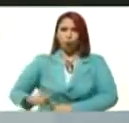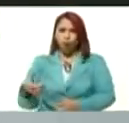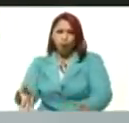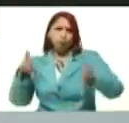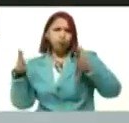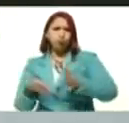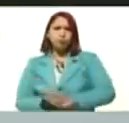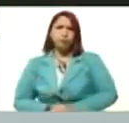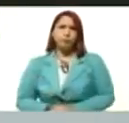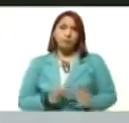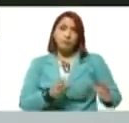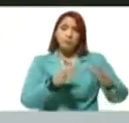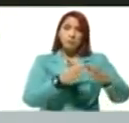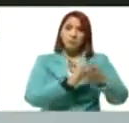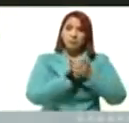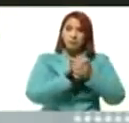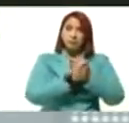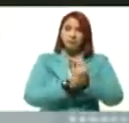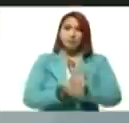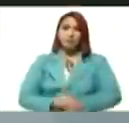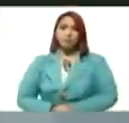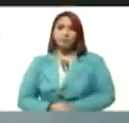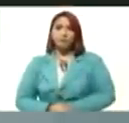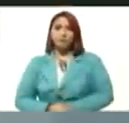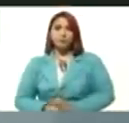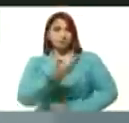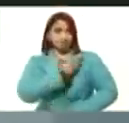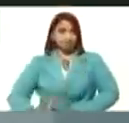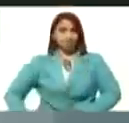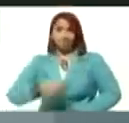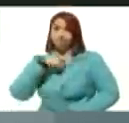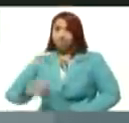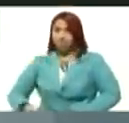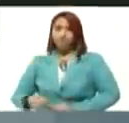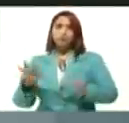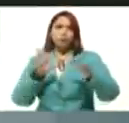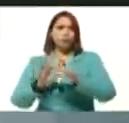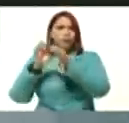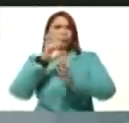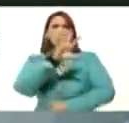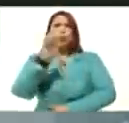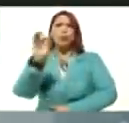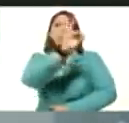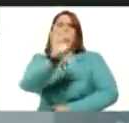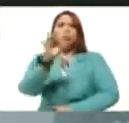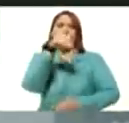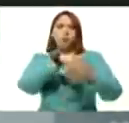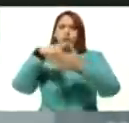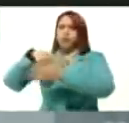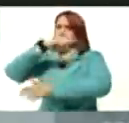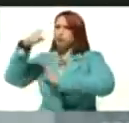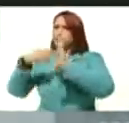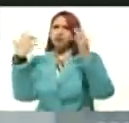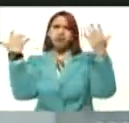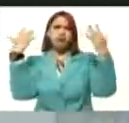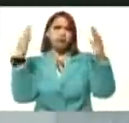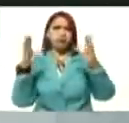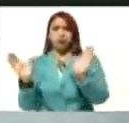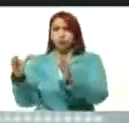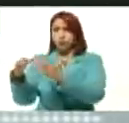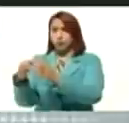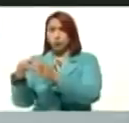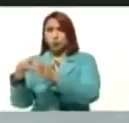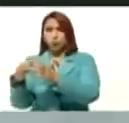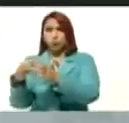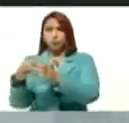el partido del compañero Vladimir Putin, Rusia unida, con el 50% de los votos. Y el partido comunista